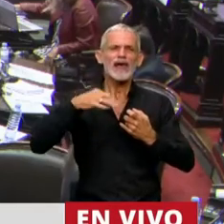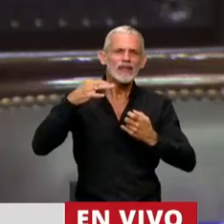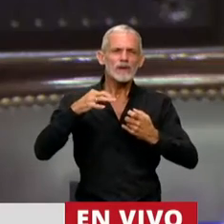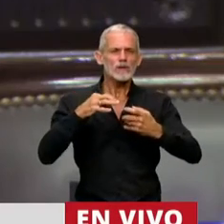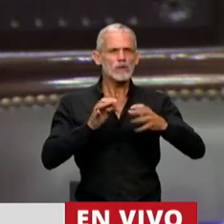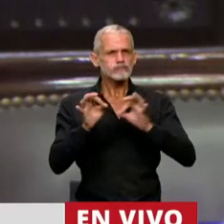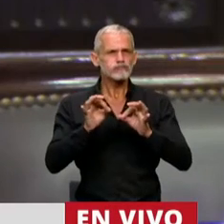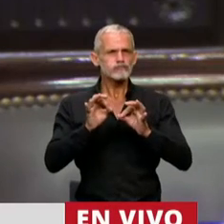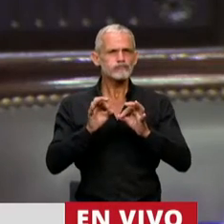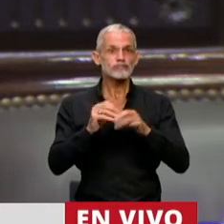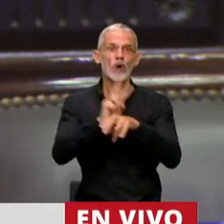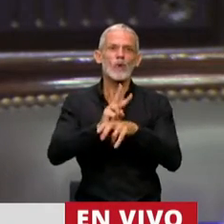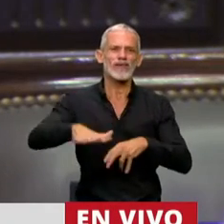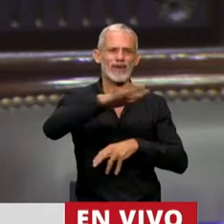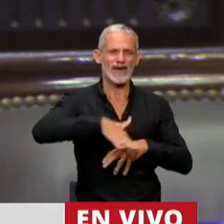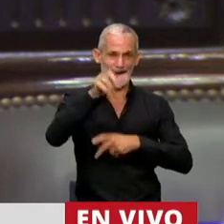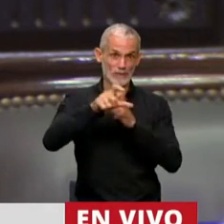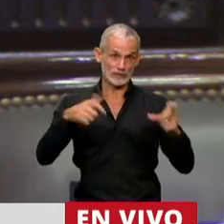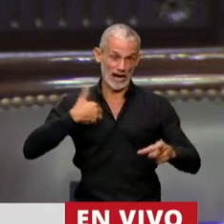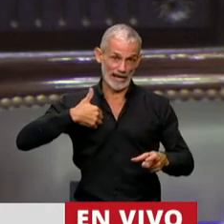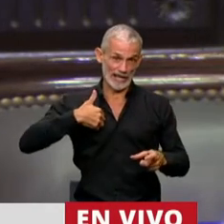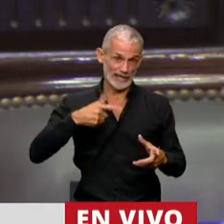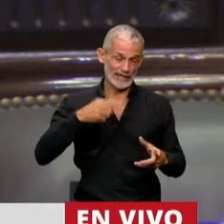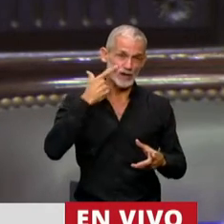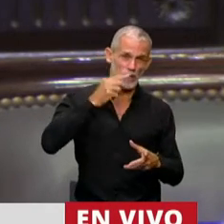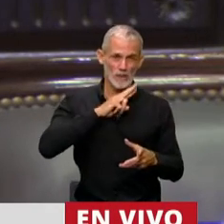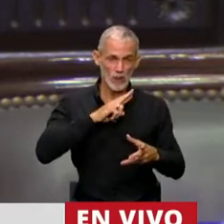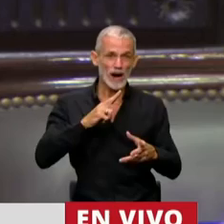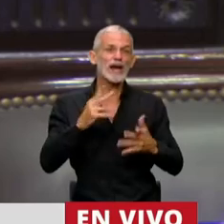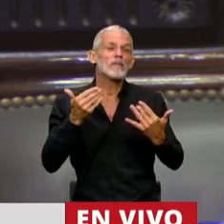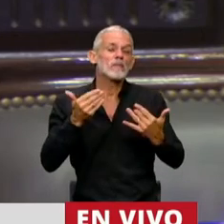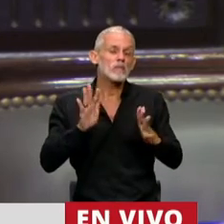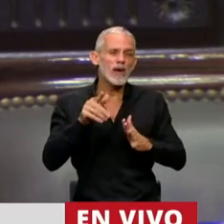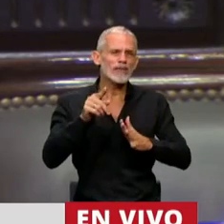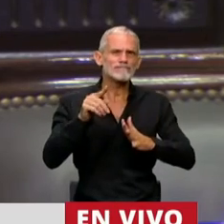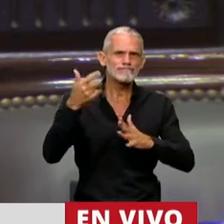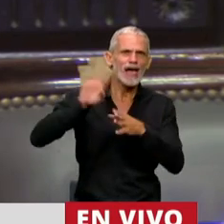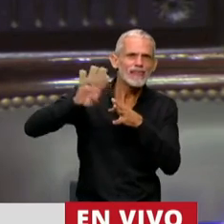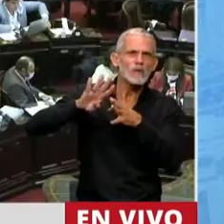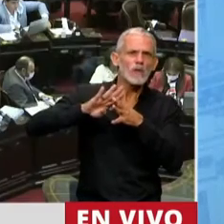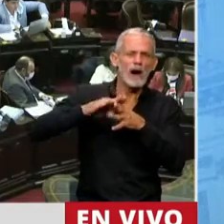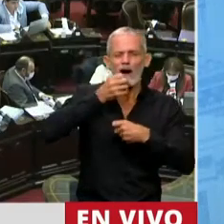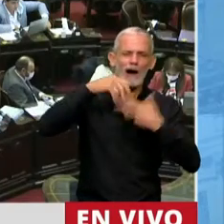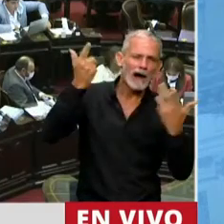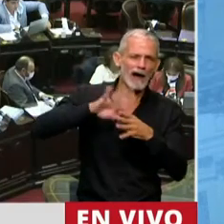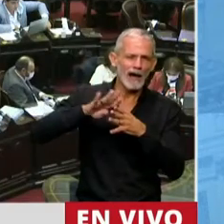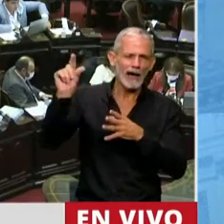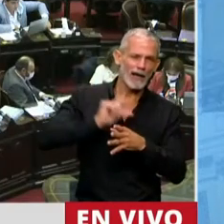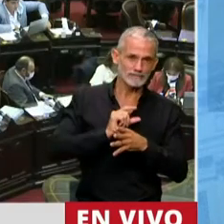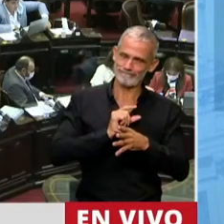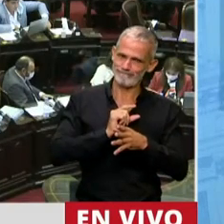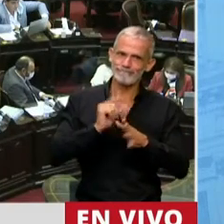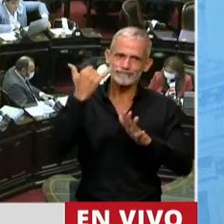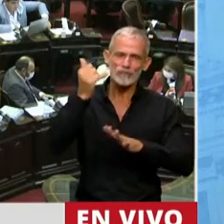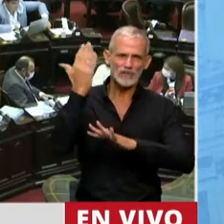que amare a las argentinas y a los argentinos de los posibles endeudamientos irresponsables. Esto quedó